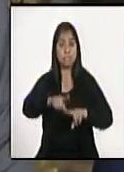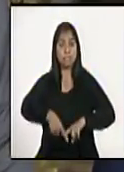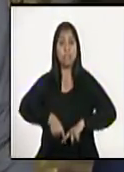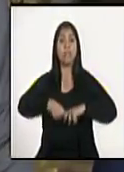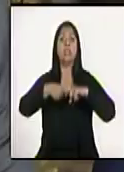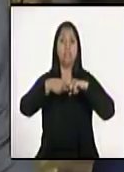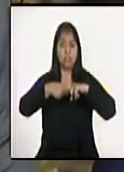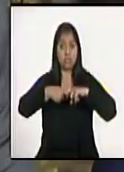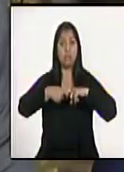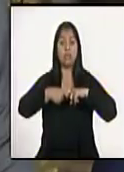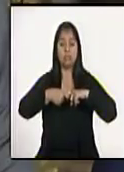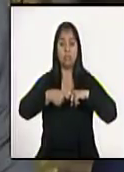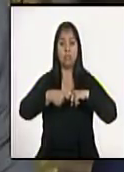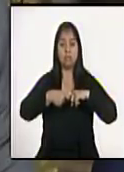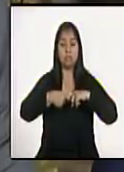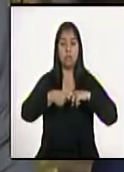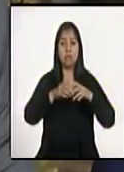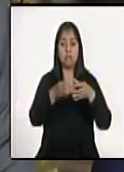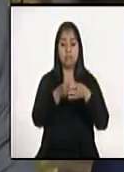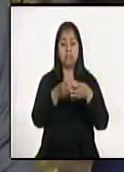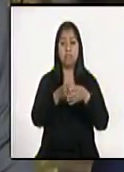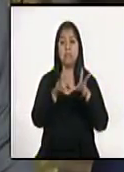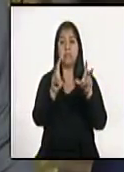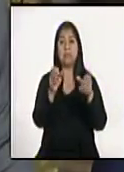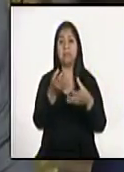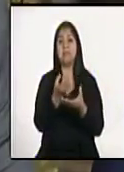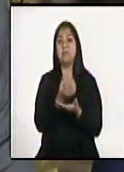del sector financiero.